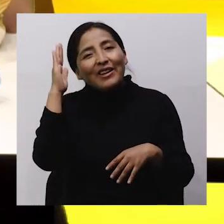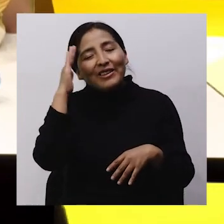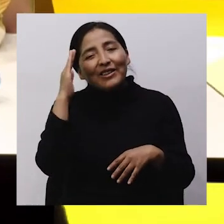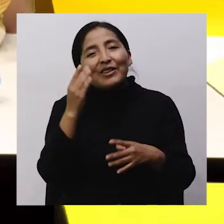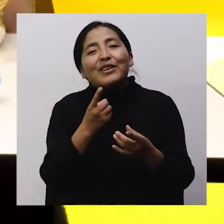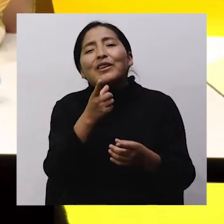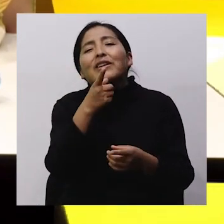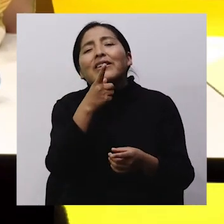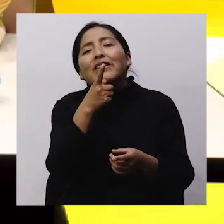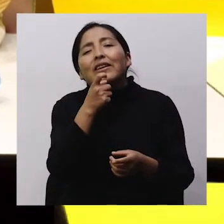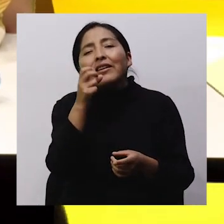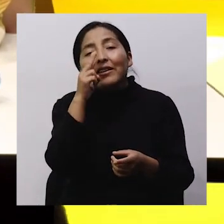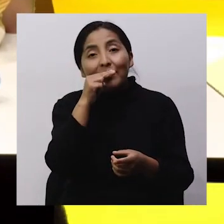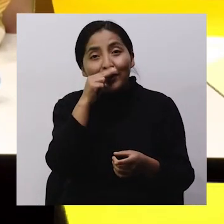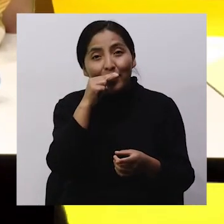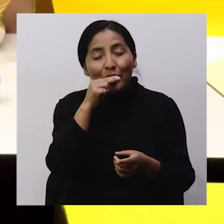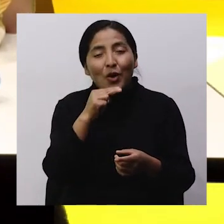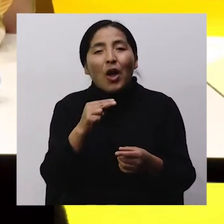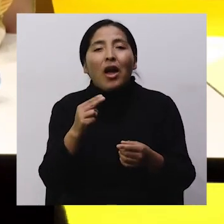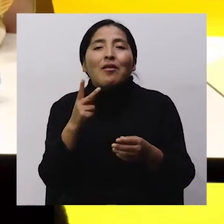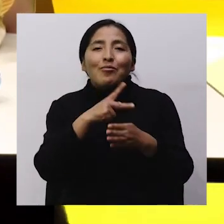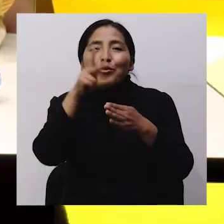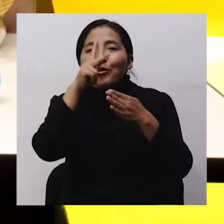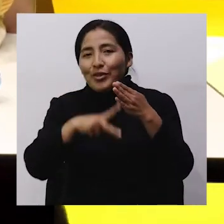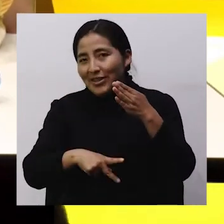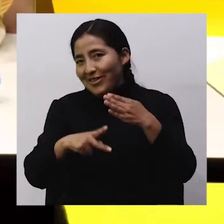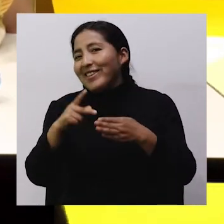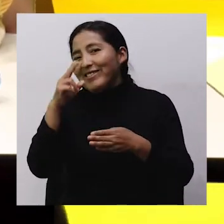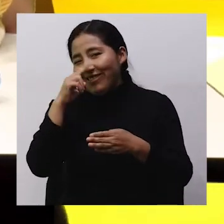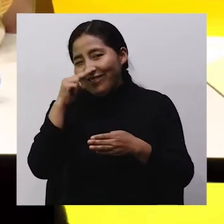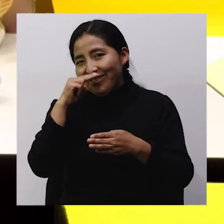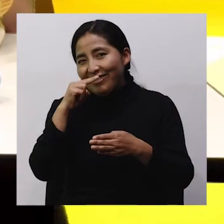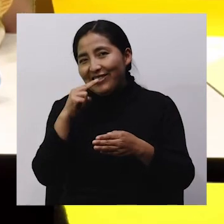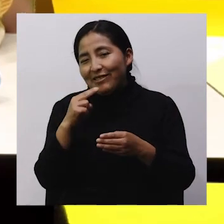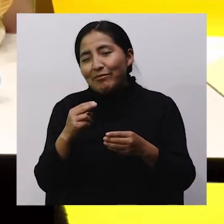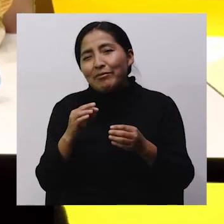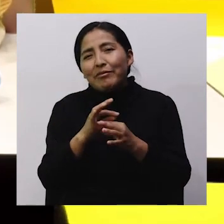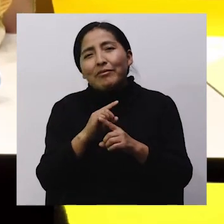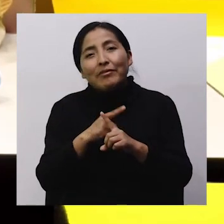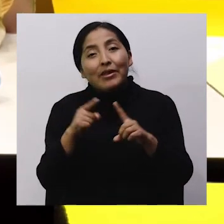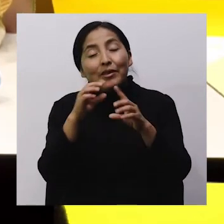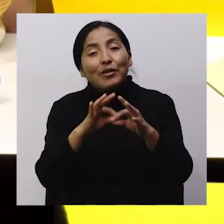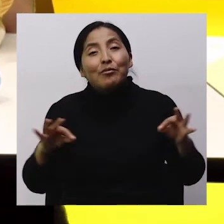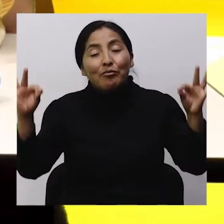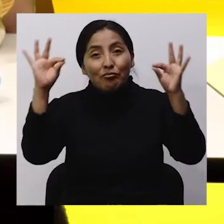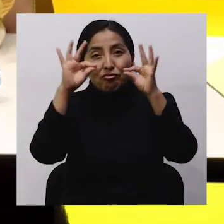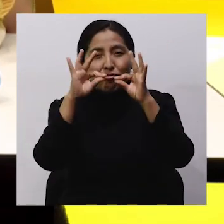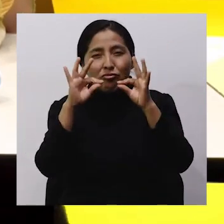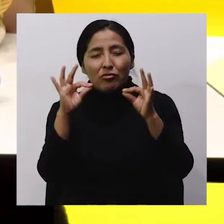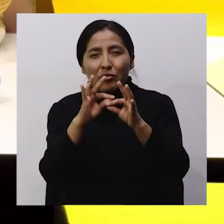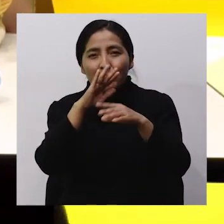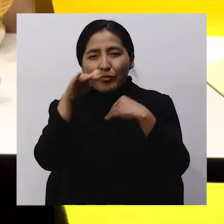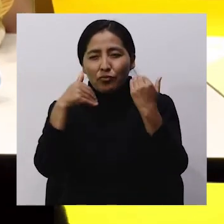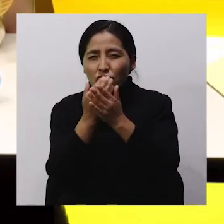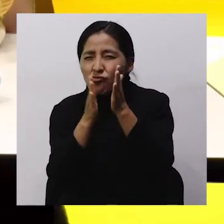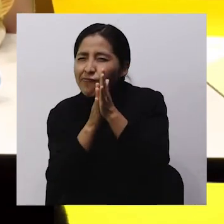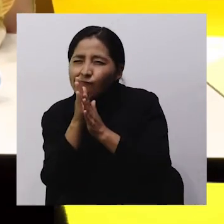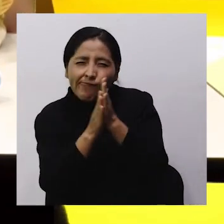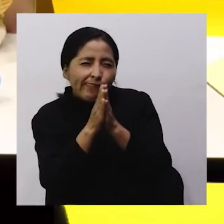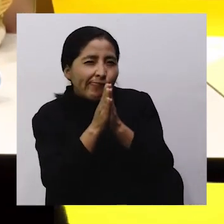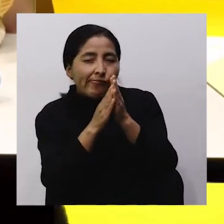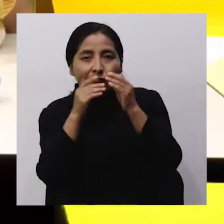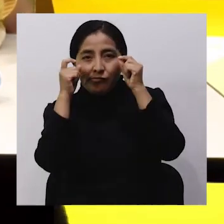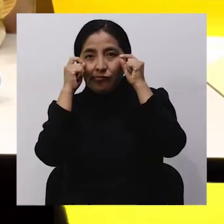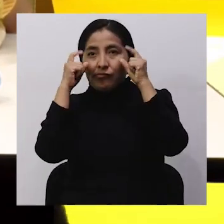contar los chistes Pero ¿qué es lo importante de los chistes? Lo importante es que nos despiertan la imaginación Nos despiertan la imaginación Nos invitan a reír